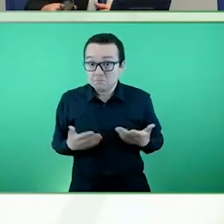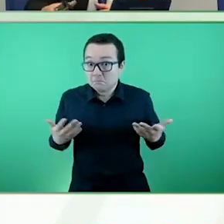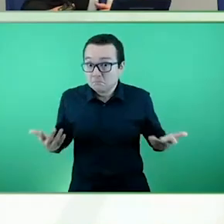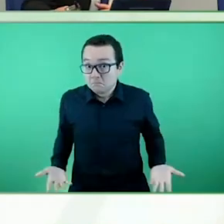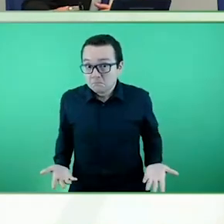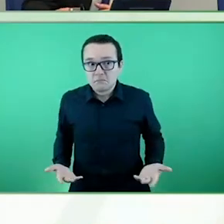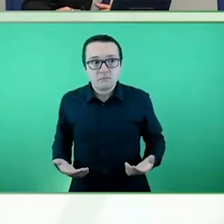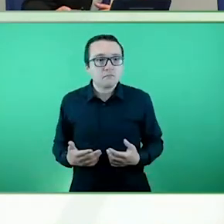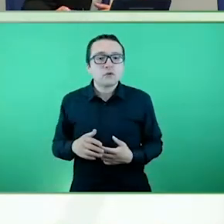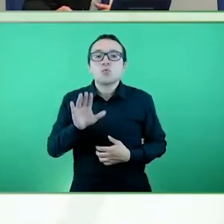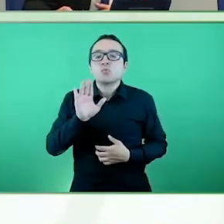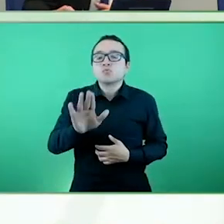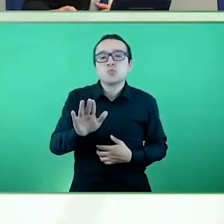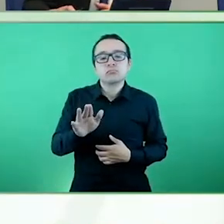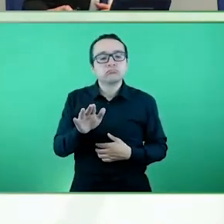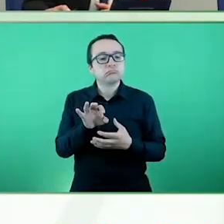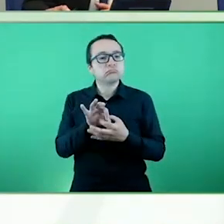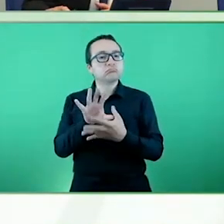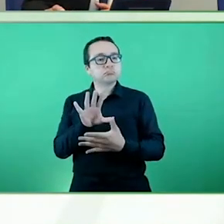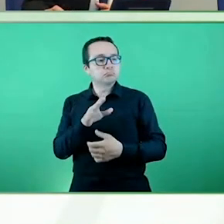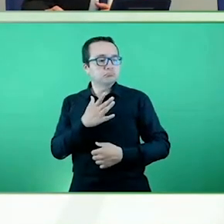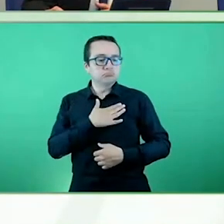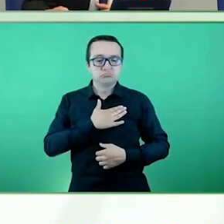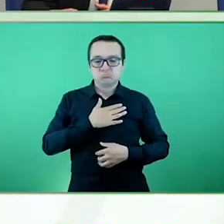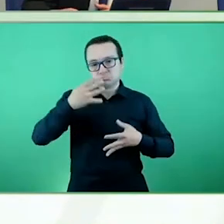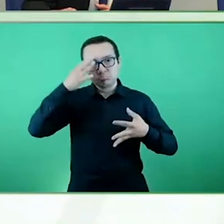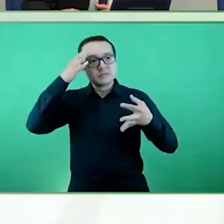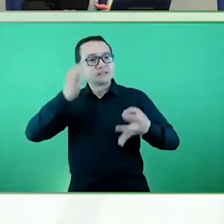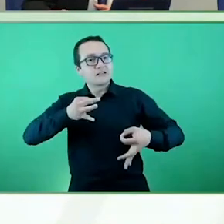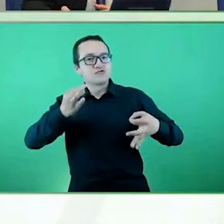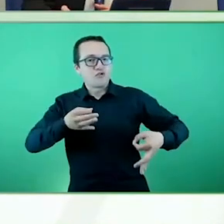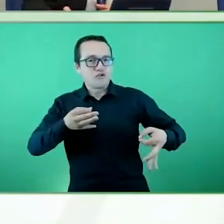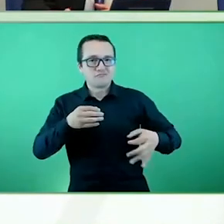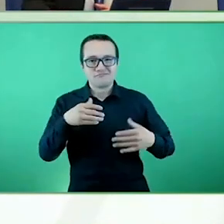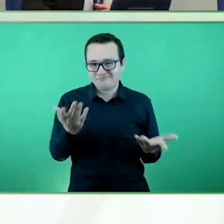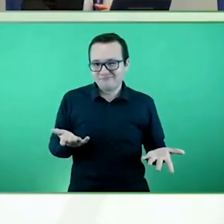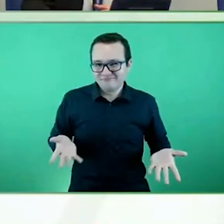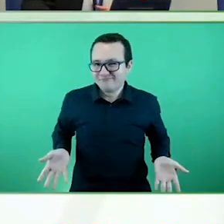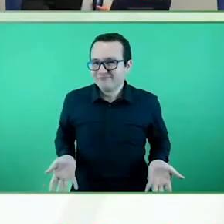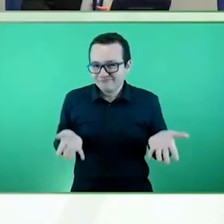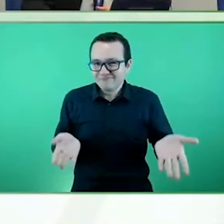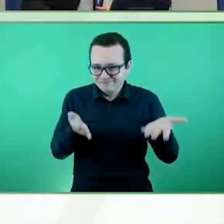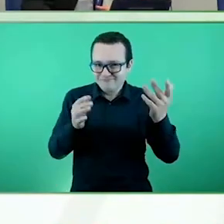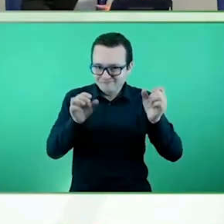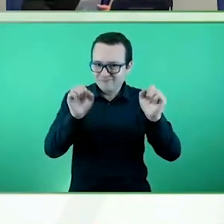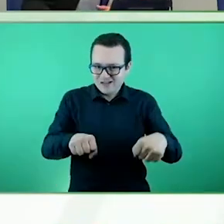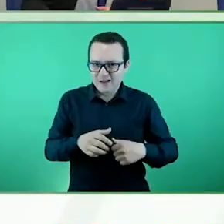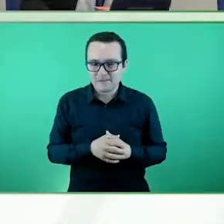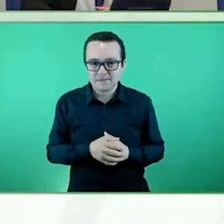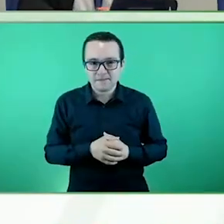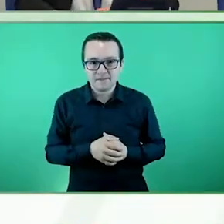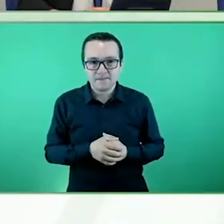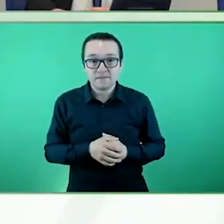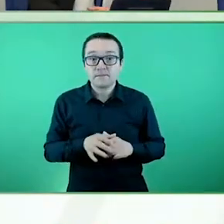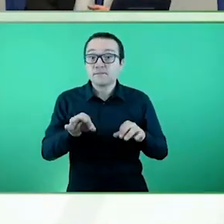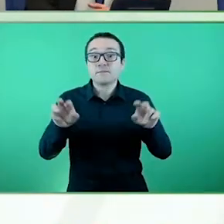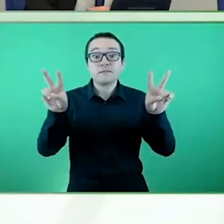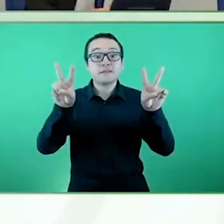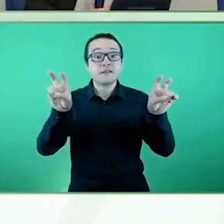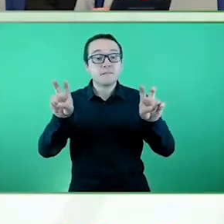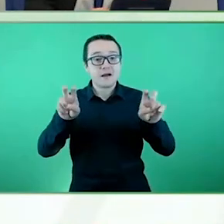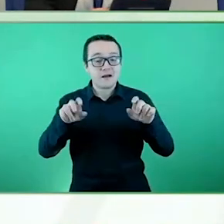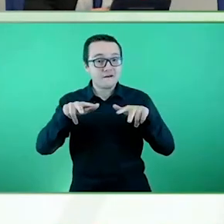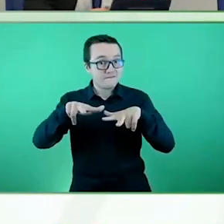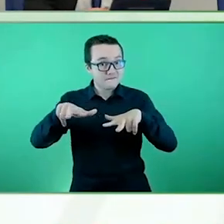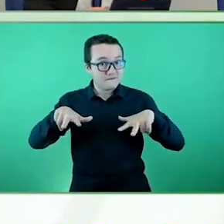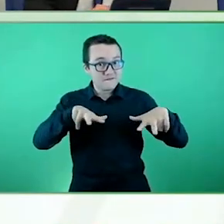autonomía personal. Como veréis luego en un vídeo que os pasaremos, al final el proyecto es